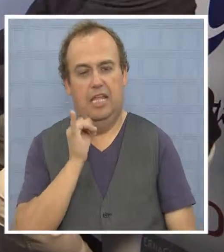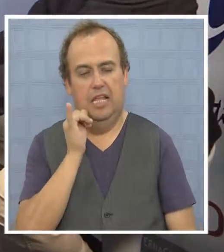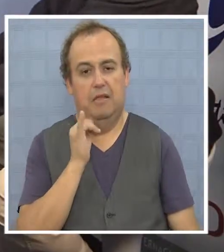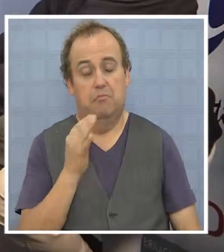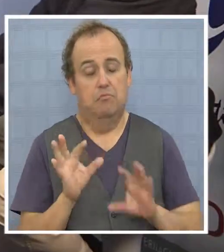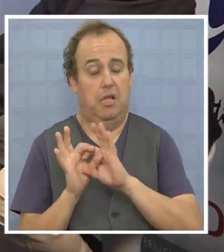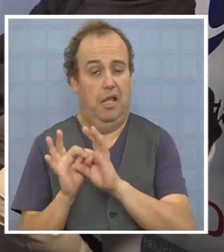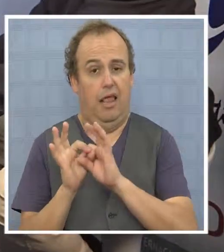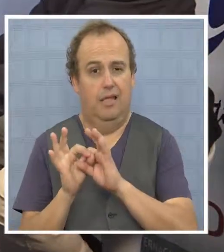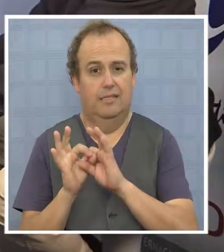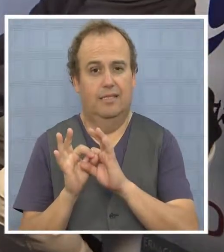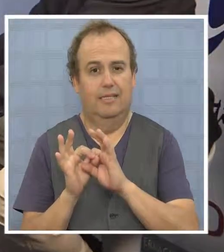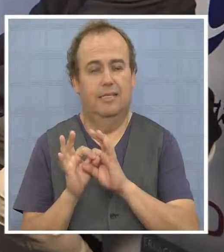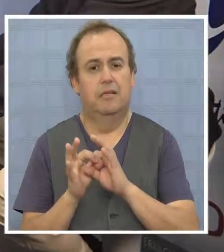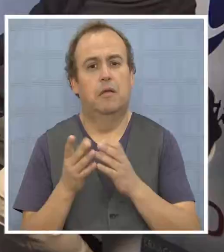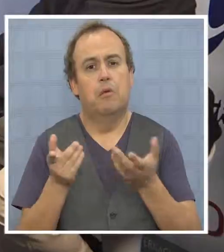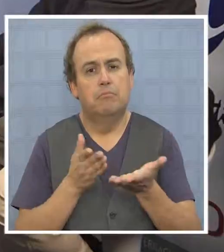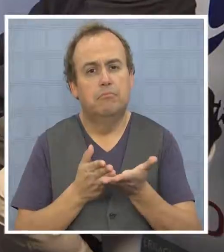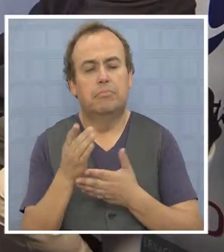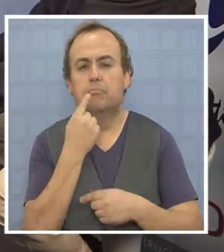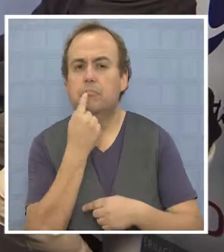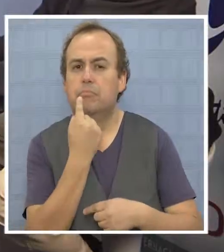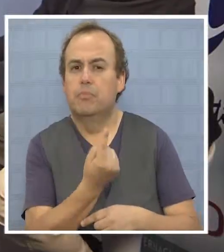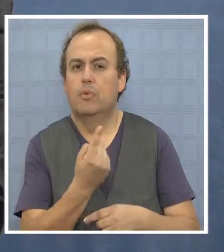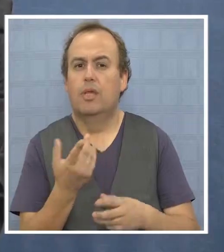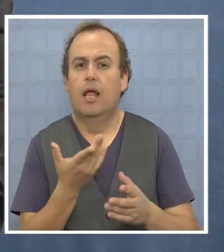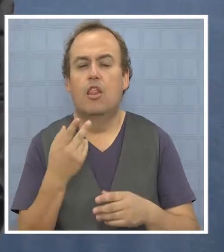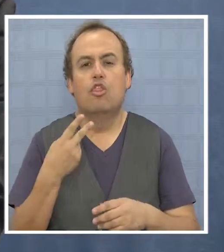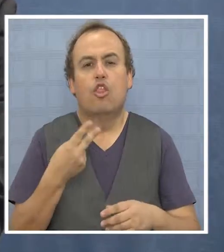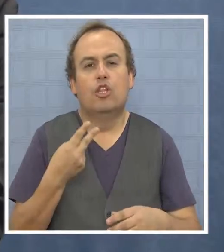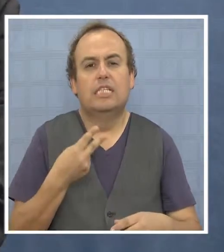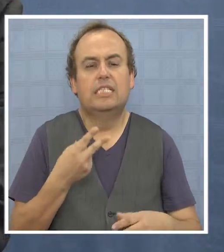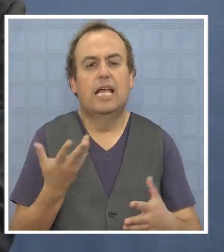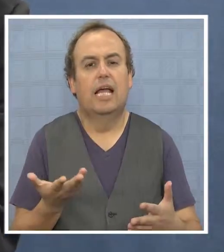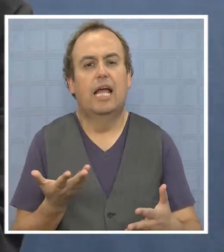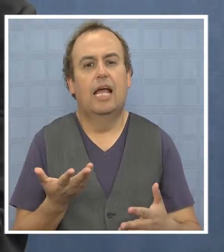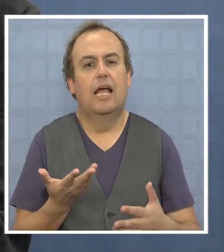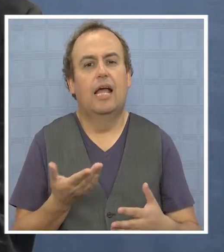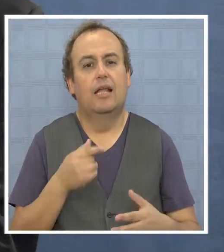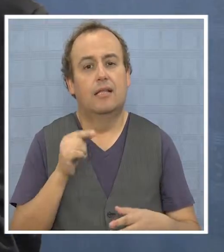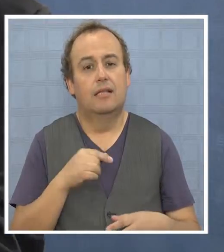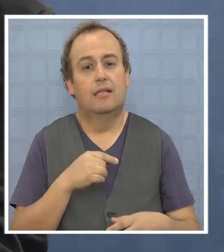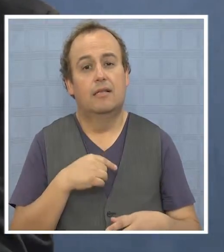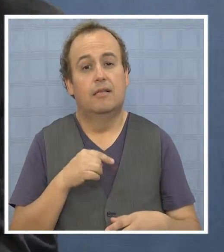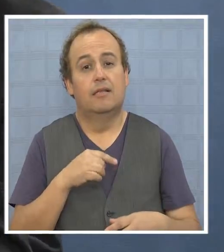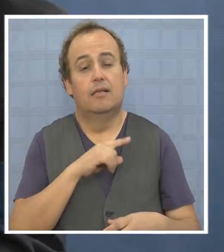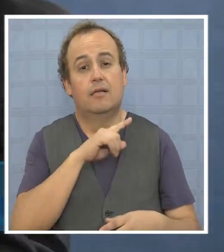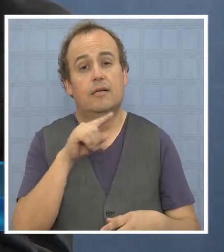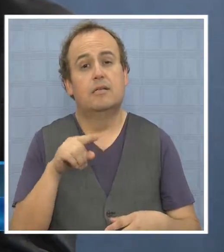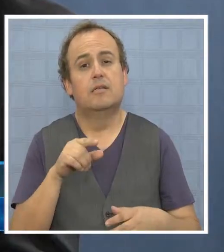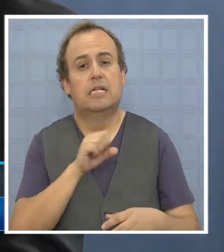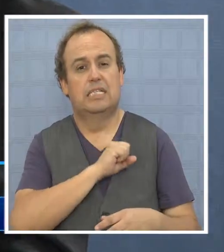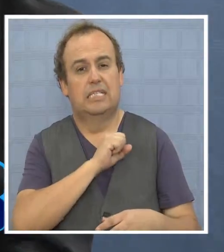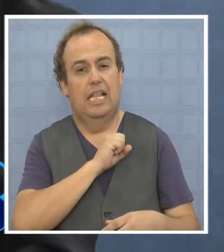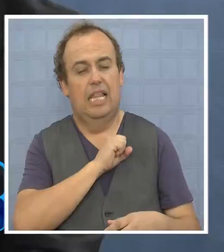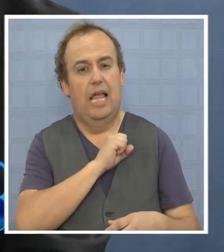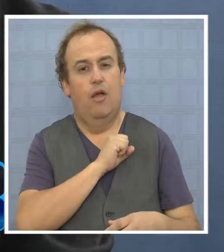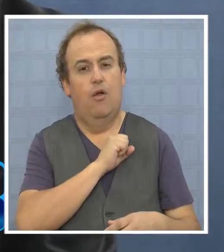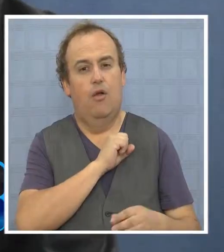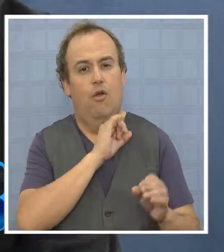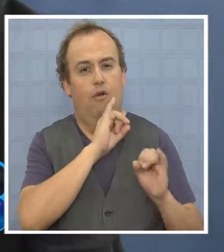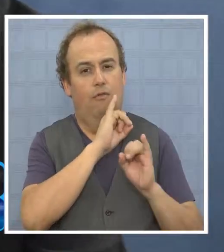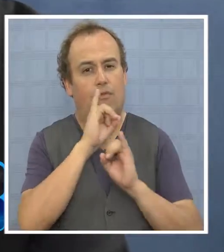bienvenido a Iquique Televisión. Muchas gracias por la invitación. Partamos por las noticias, cierto, que vienen desde